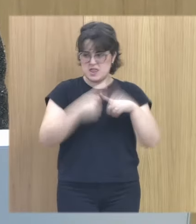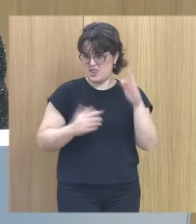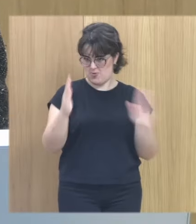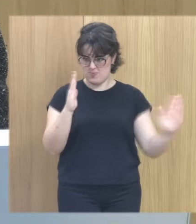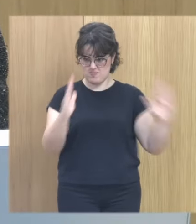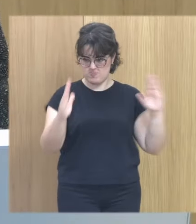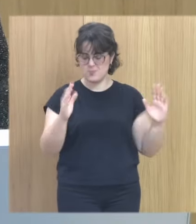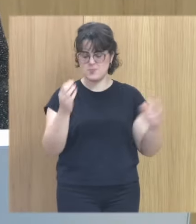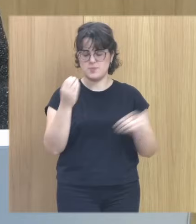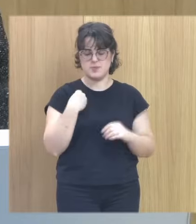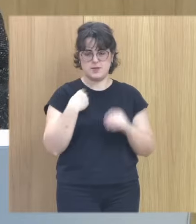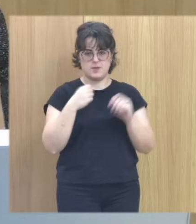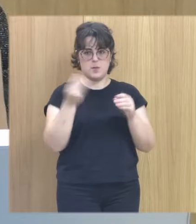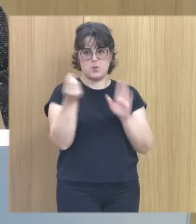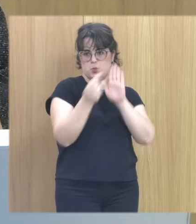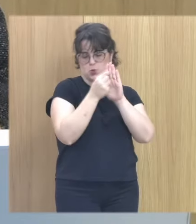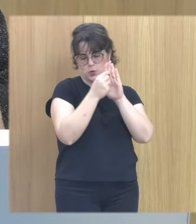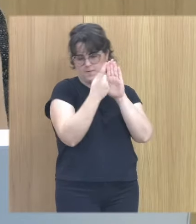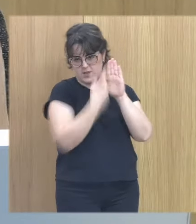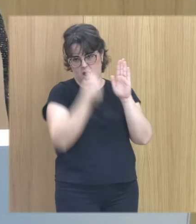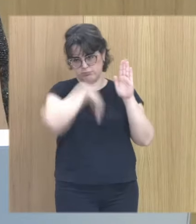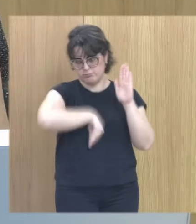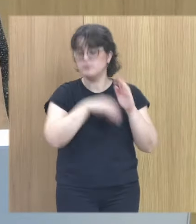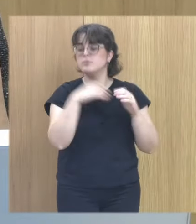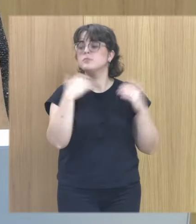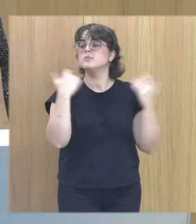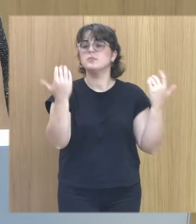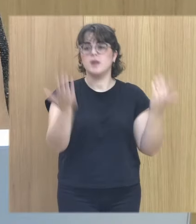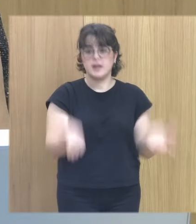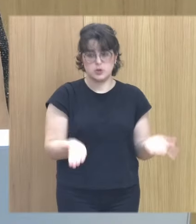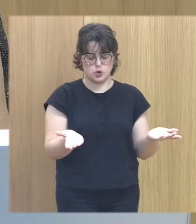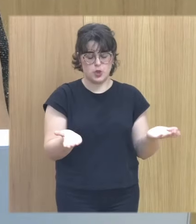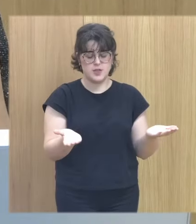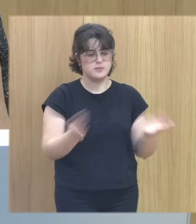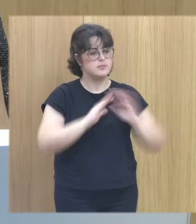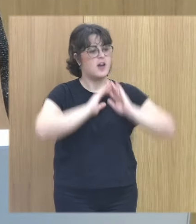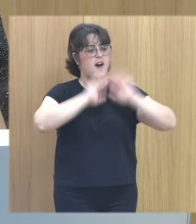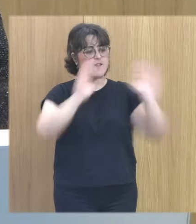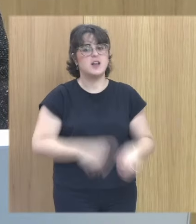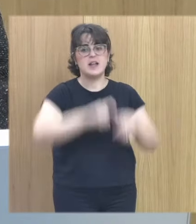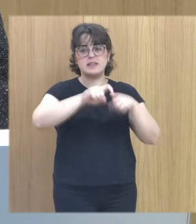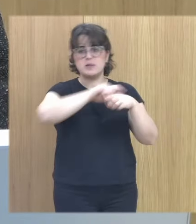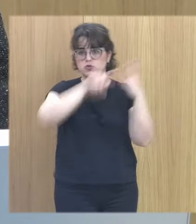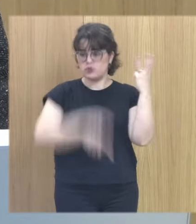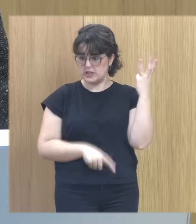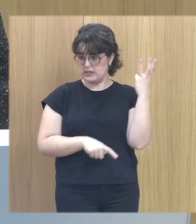esta transparencia entonces al final acabamos en tres tipos de